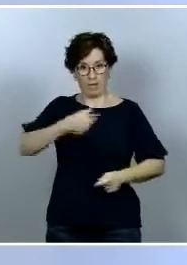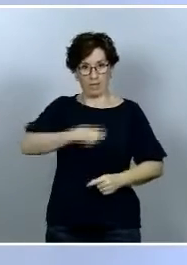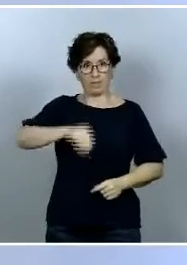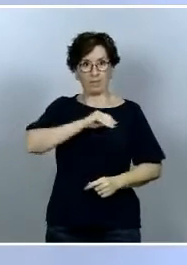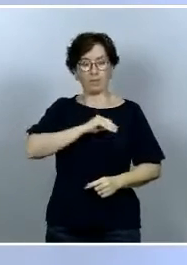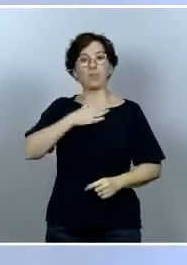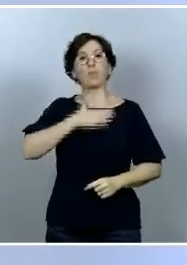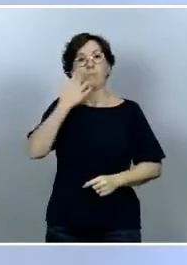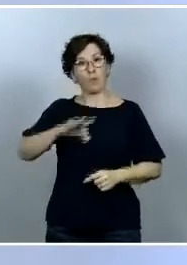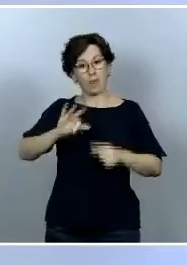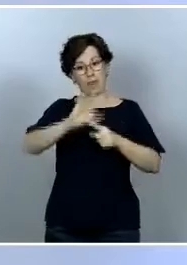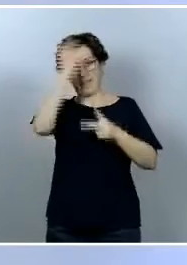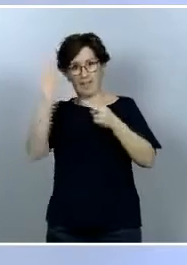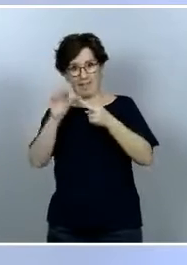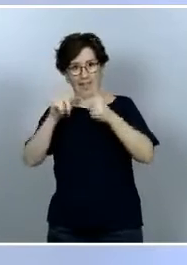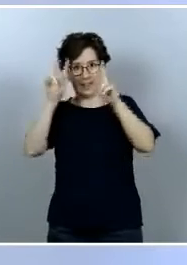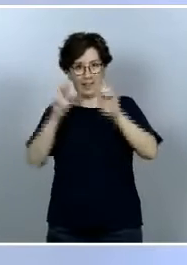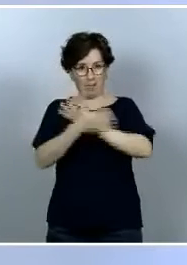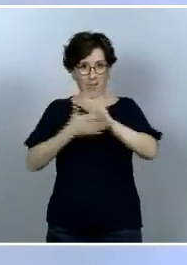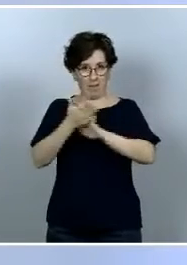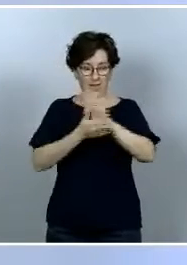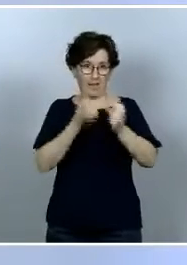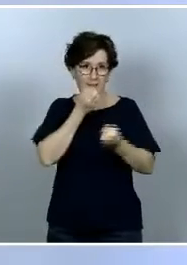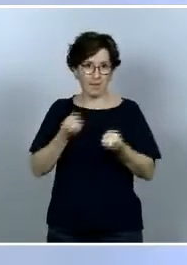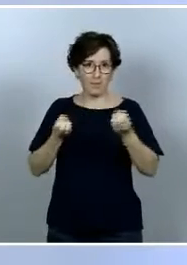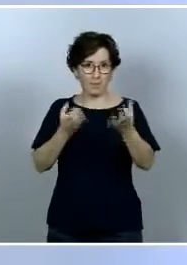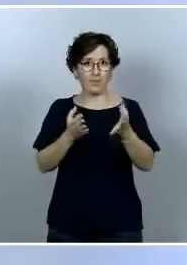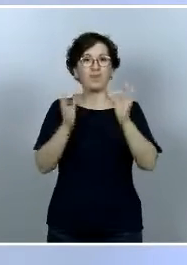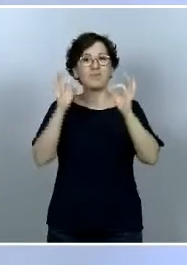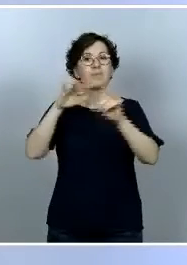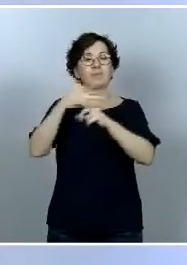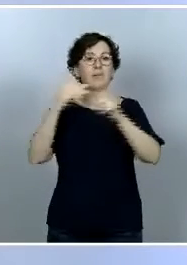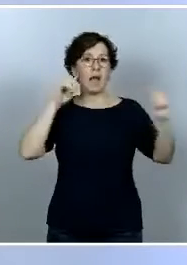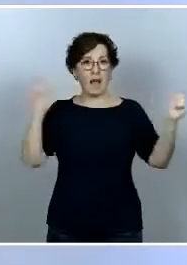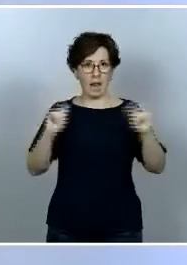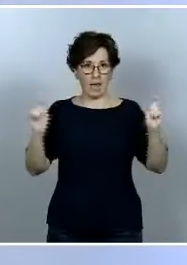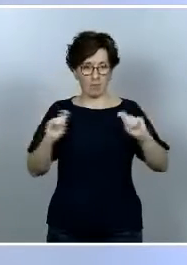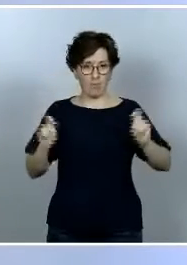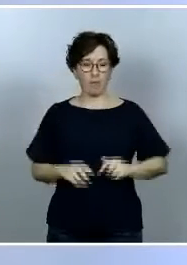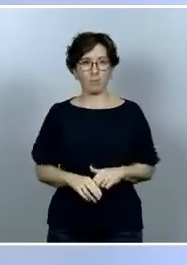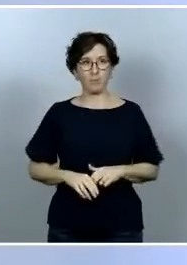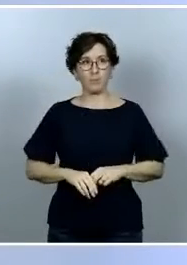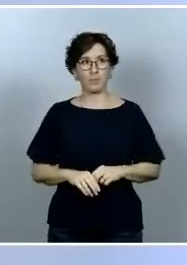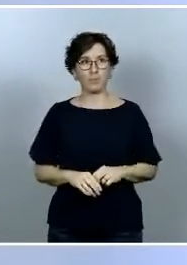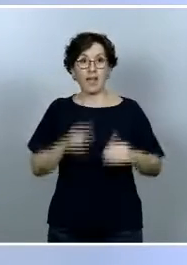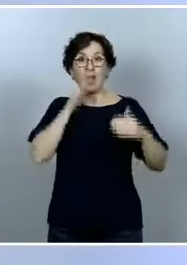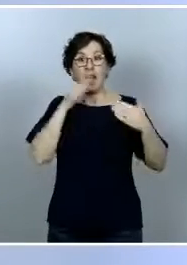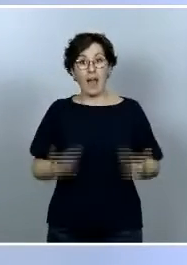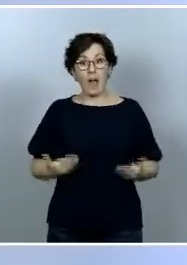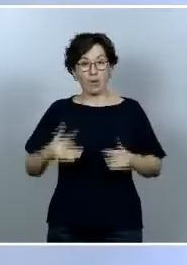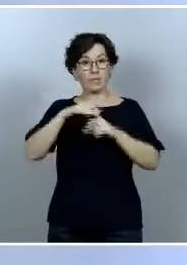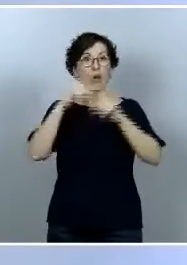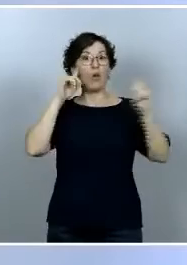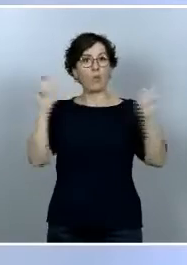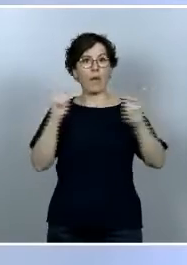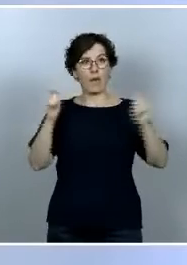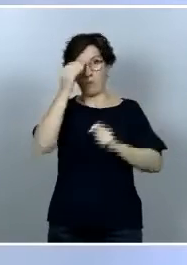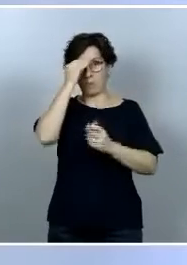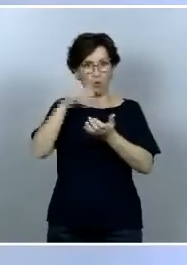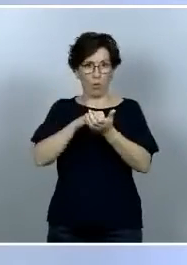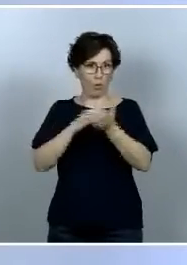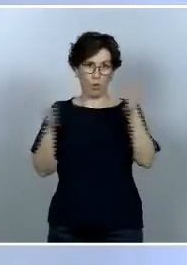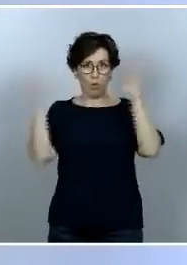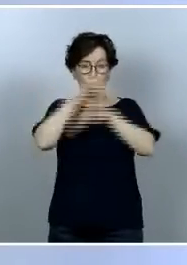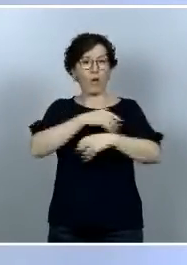cuestión que quería comentar con ustedes en referencia al estado de alarma. El estado de alarma yo creo que a estas alturas ya nadie no lo duda ha funcionado, ha permitido